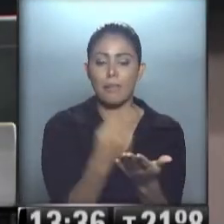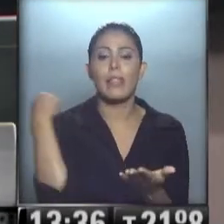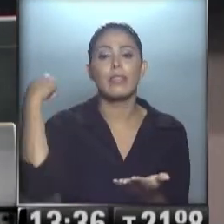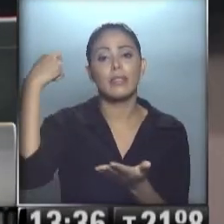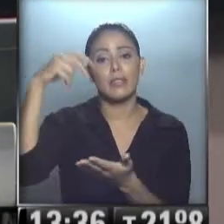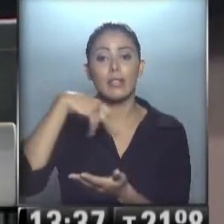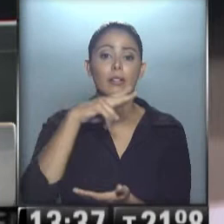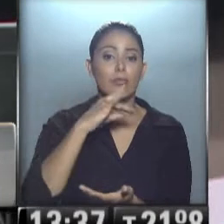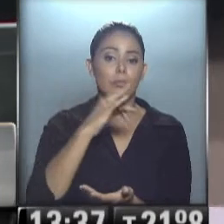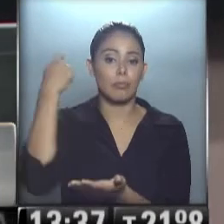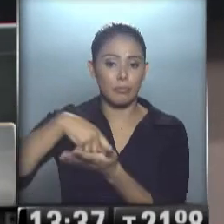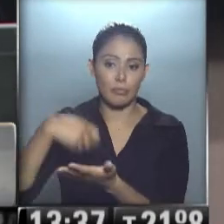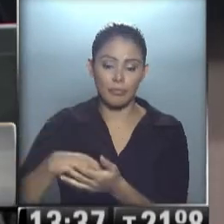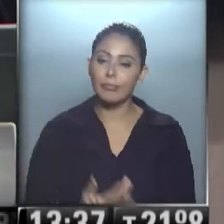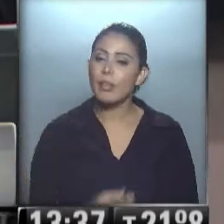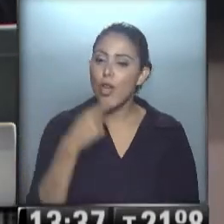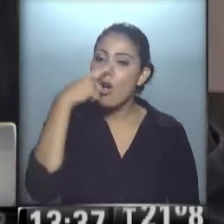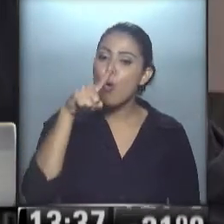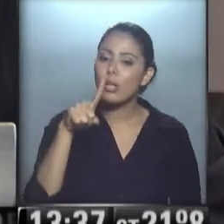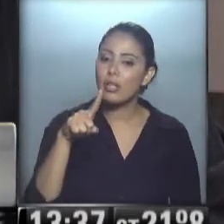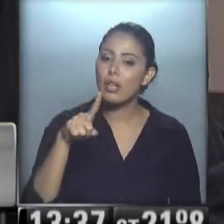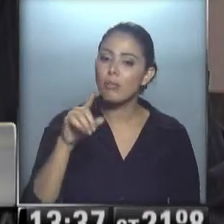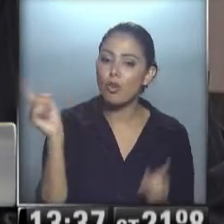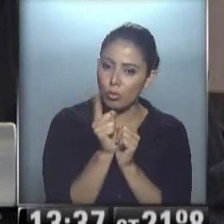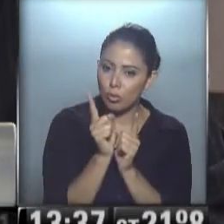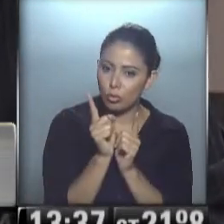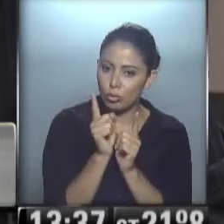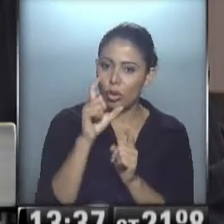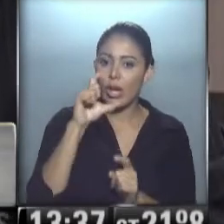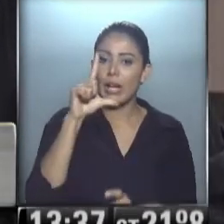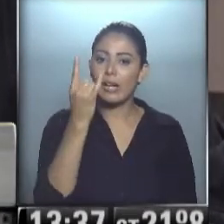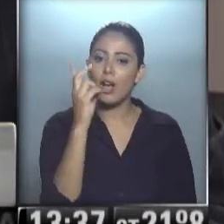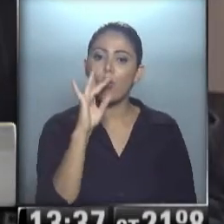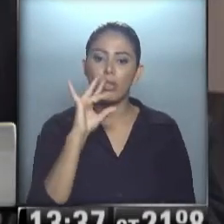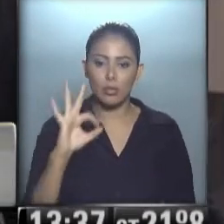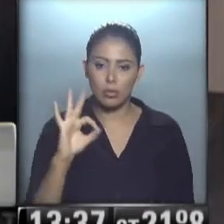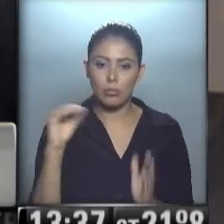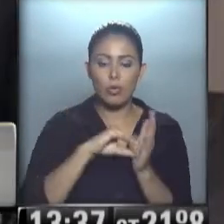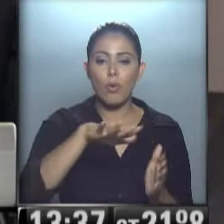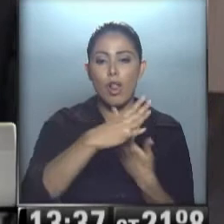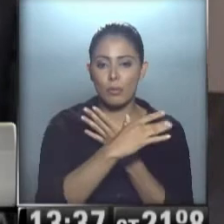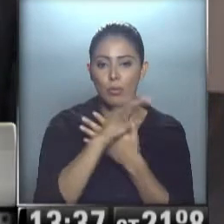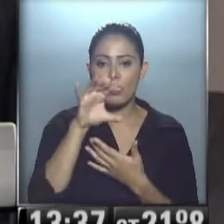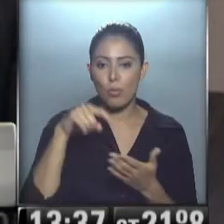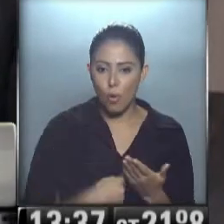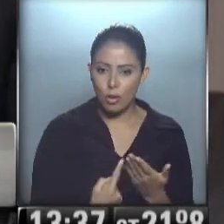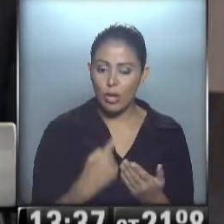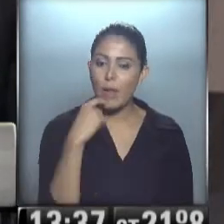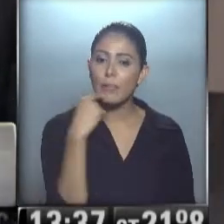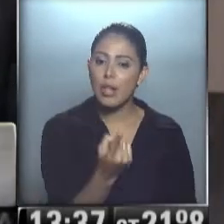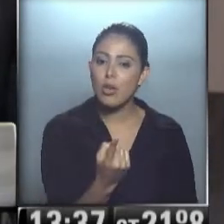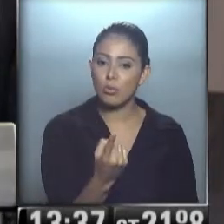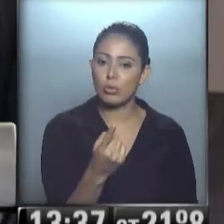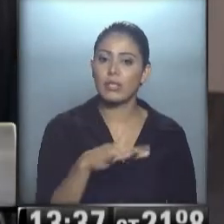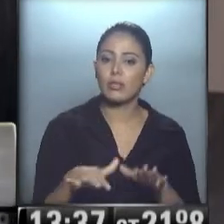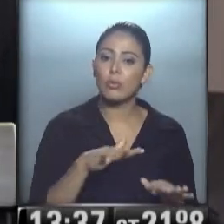y los reclamo del retroactivo. Bien, por último, Diego Breve, Claudio Alejandro Salomón, de Lomas de Zamora, provincia de Buenos Aires, consulta por el